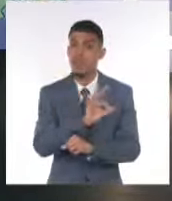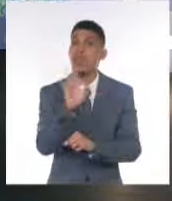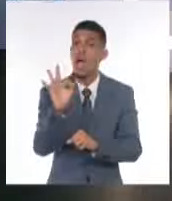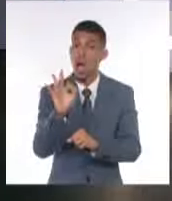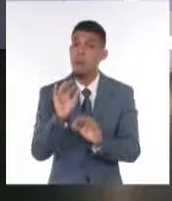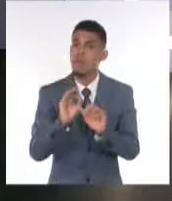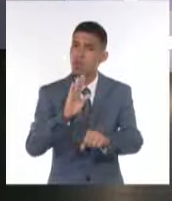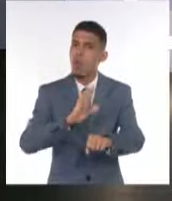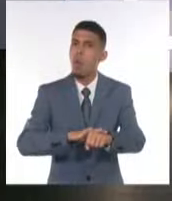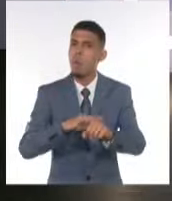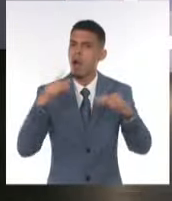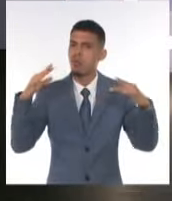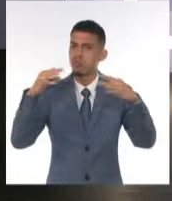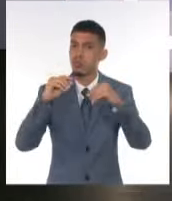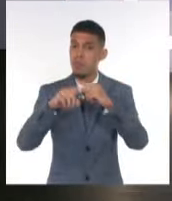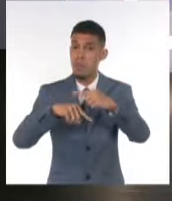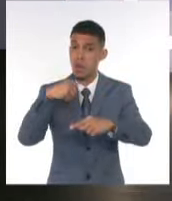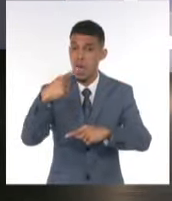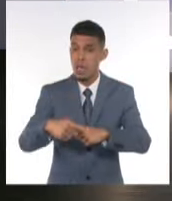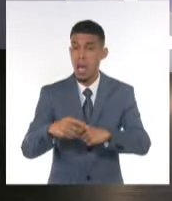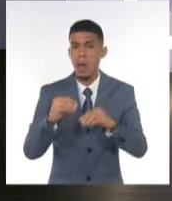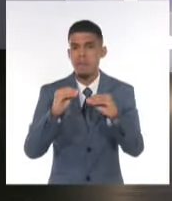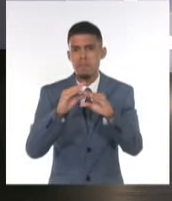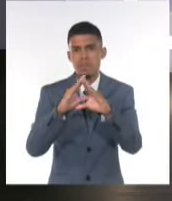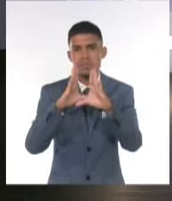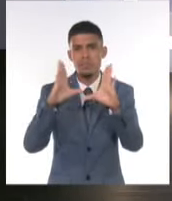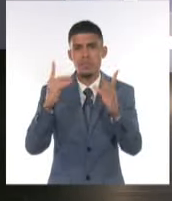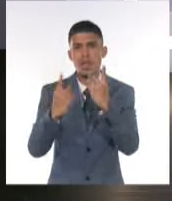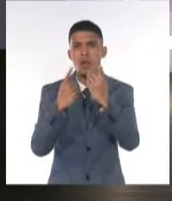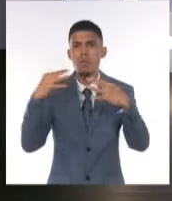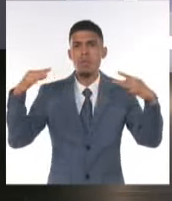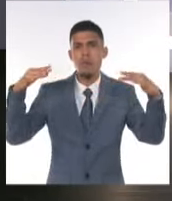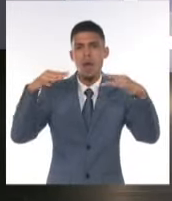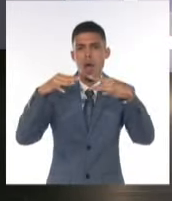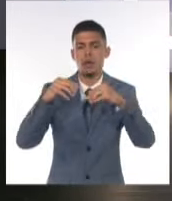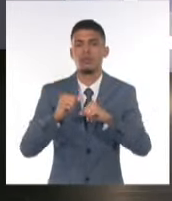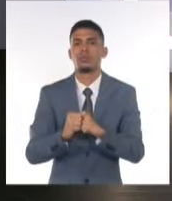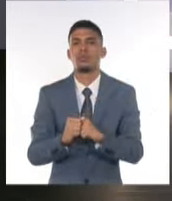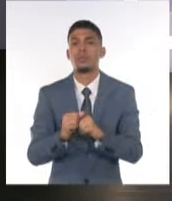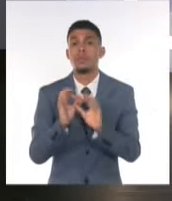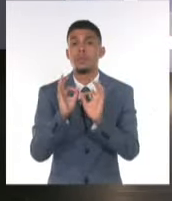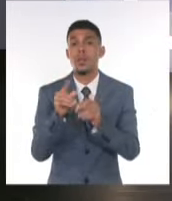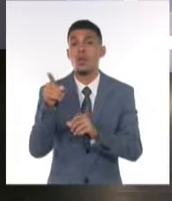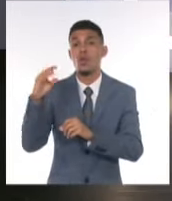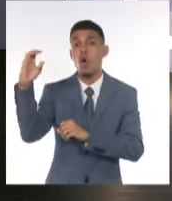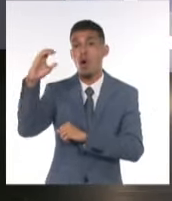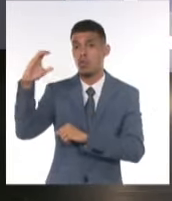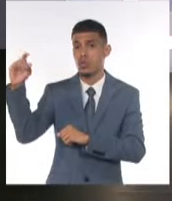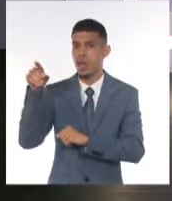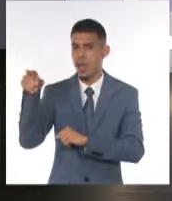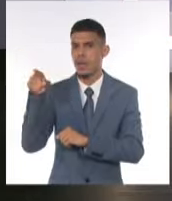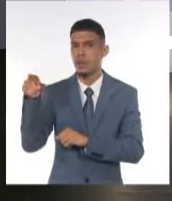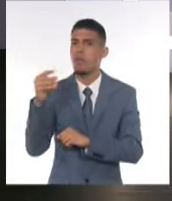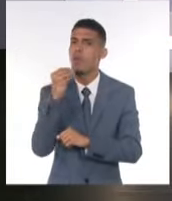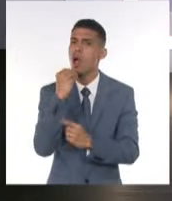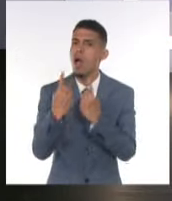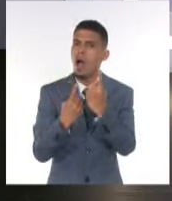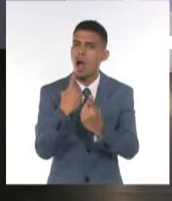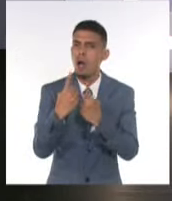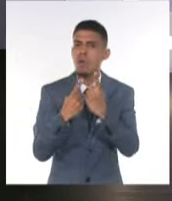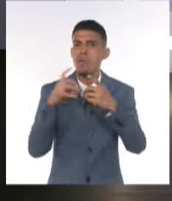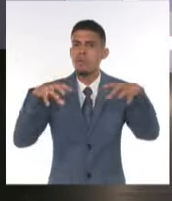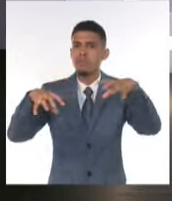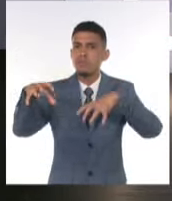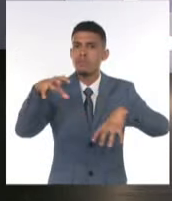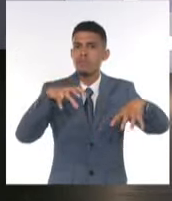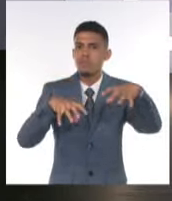Y para mañana se pronostica un amanecer con cielos parcialmente nublados hacia zonas de la costa norte y son posibles aisladas lluvias en el